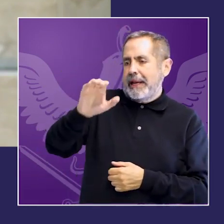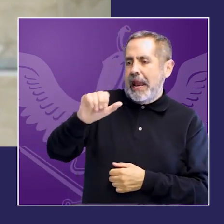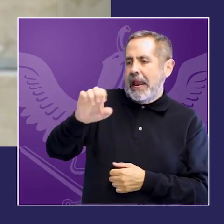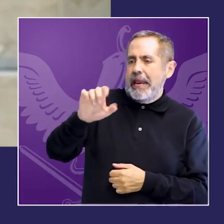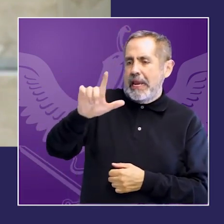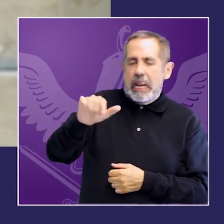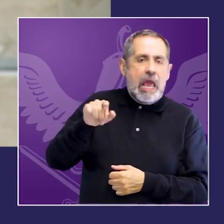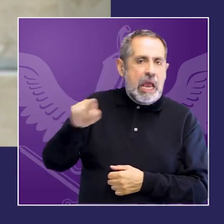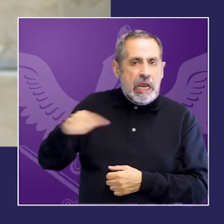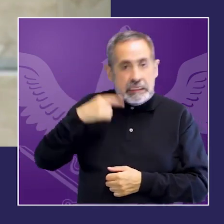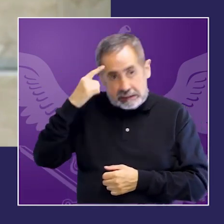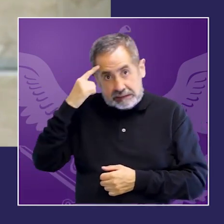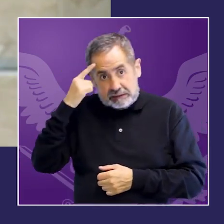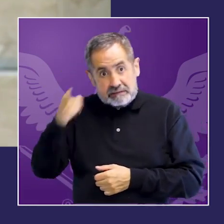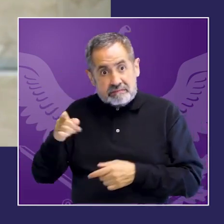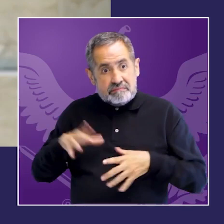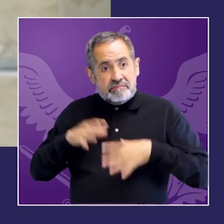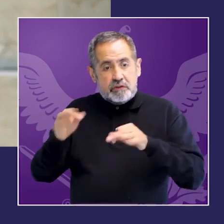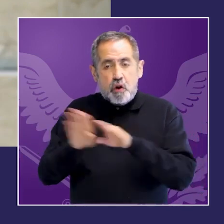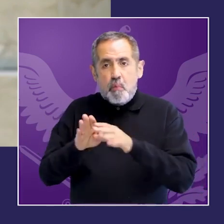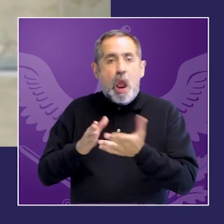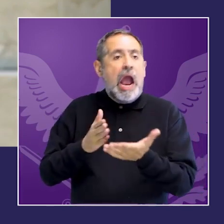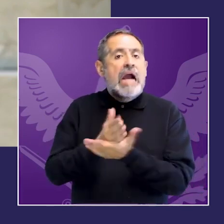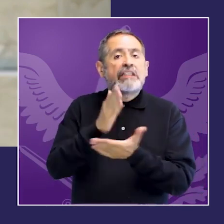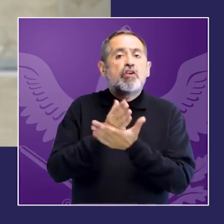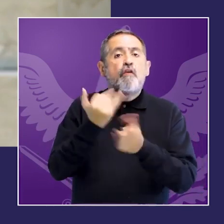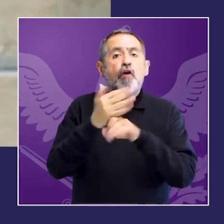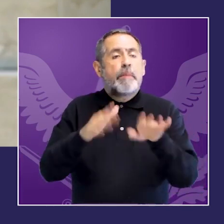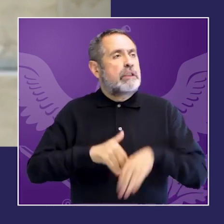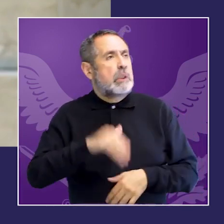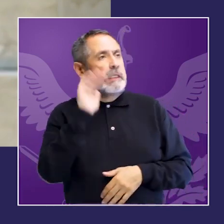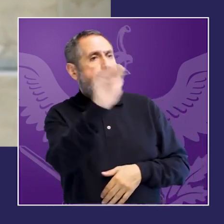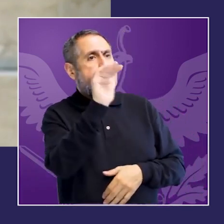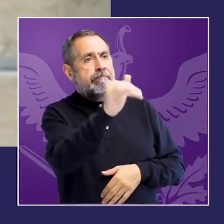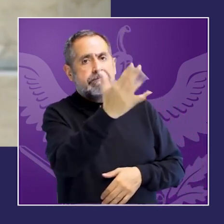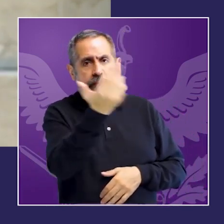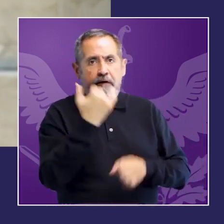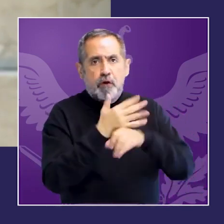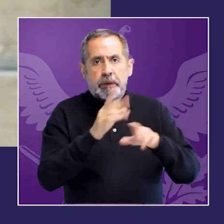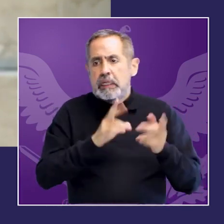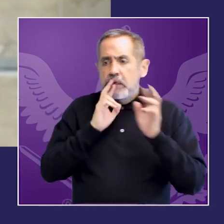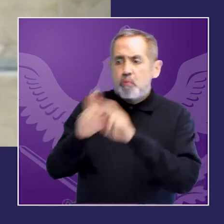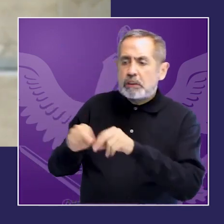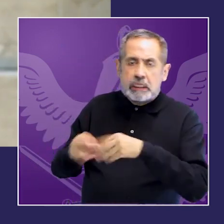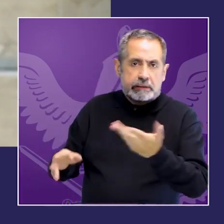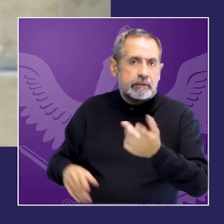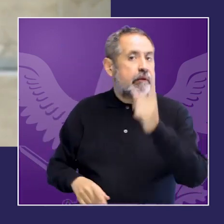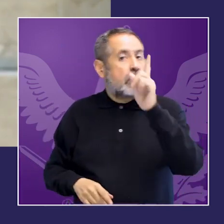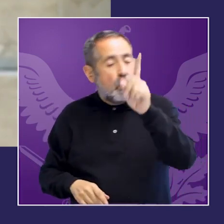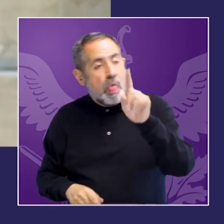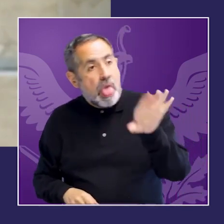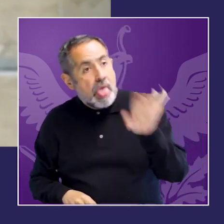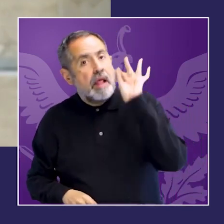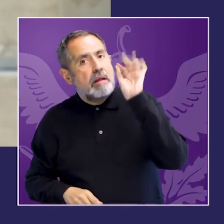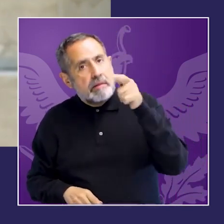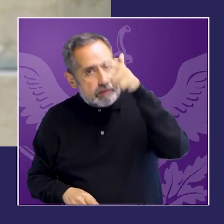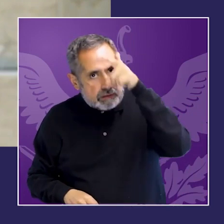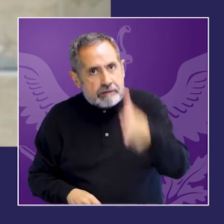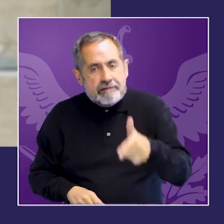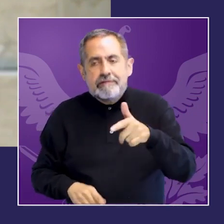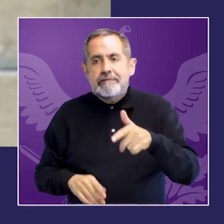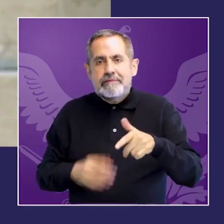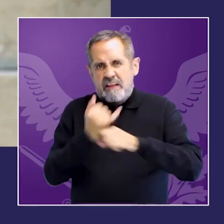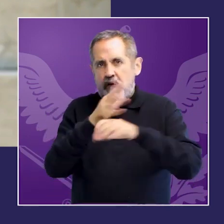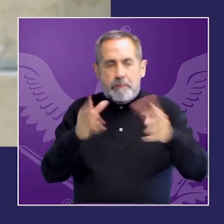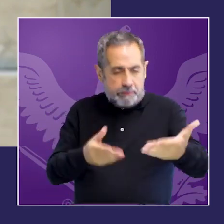construida sobre la base de pedidos de acceso a información pública si recuerdo bien y sus respuestas uno de los hallazgos o de las conclusiones de esa